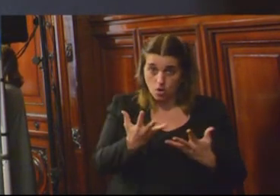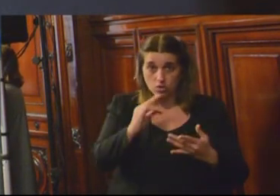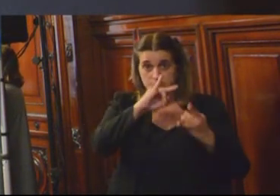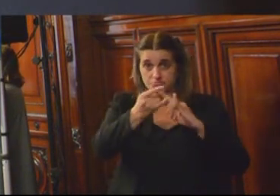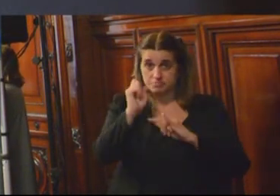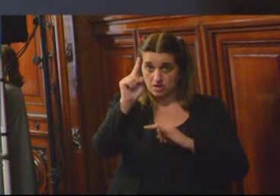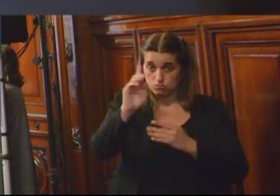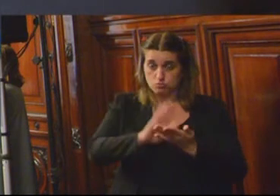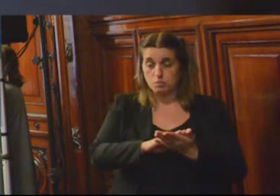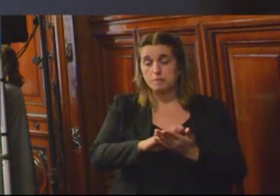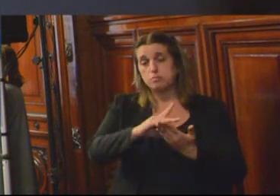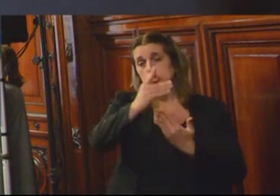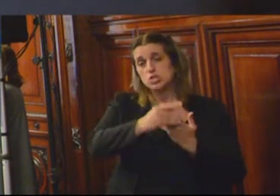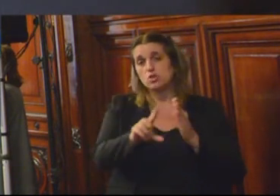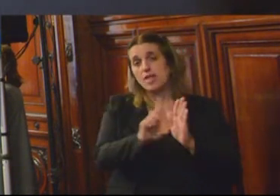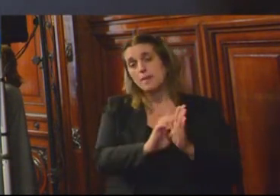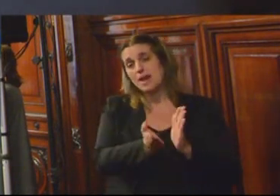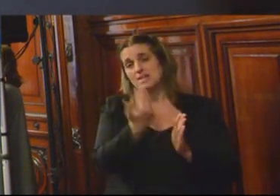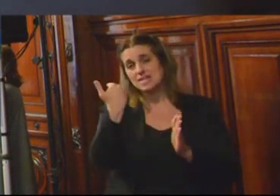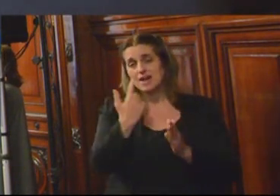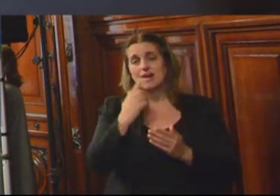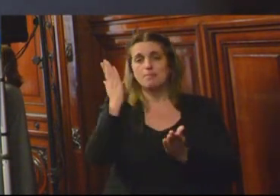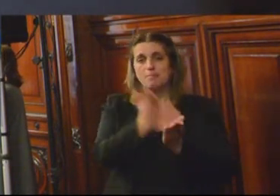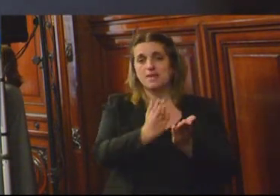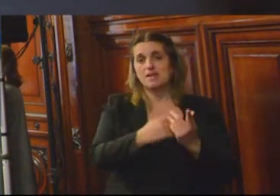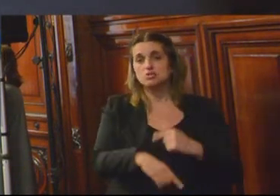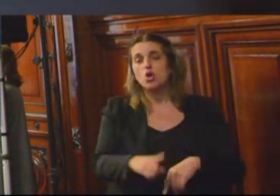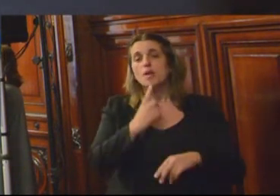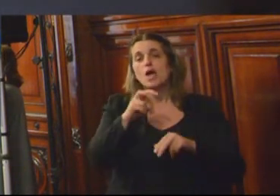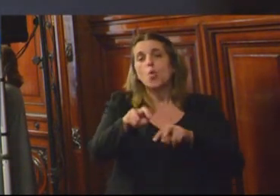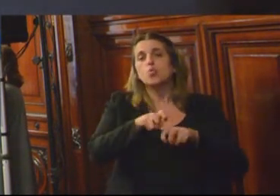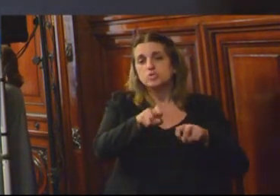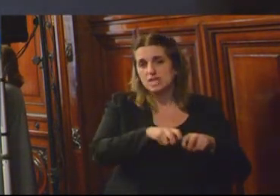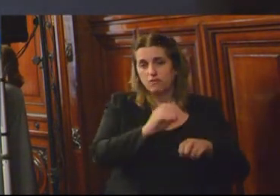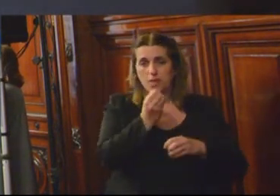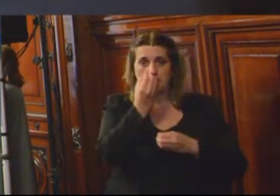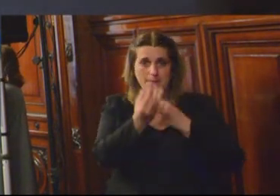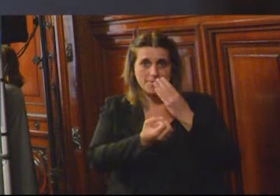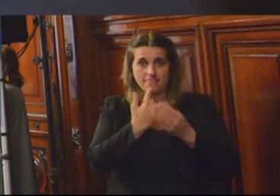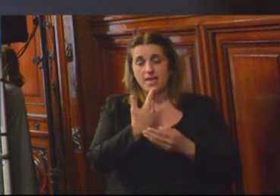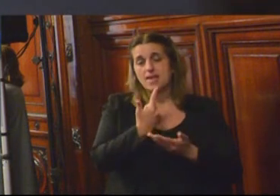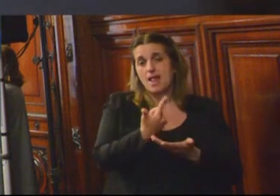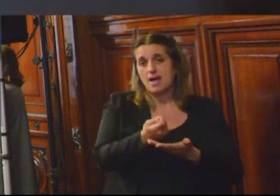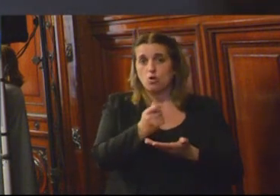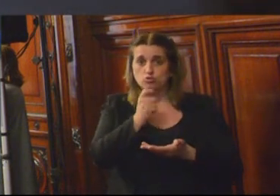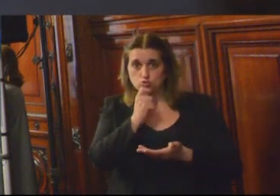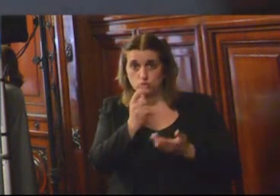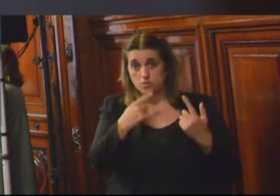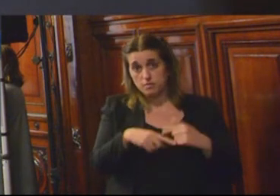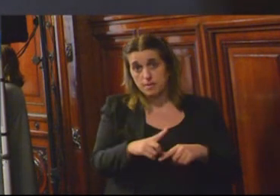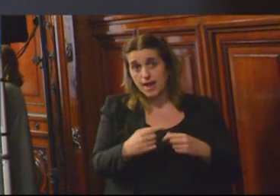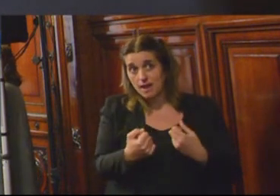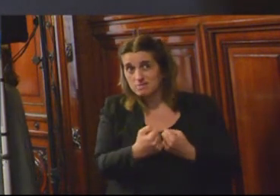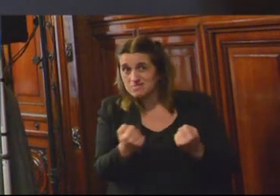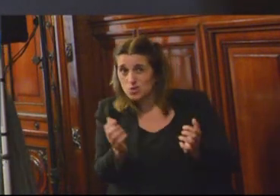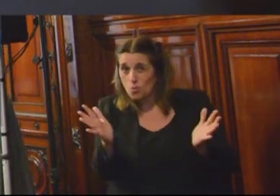en alguna medida, despenalizar las actividades ligadas al cultivo y a la producción inicial de drogas para extensiones